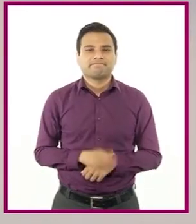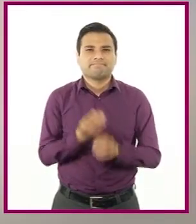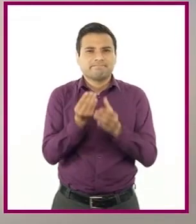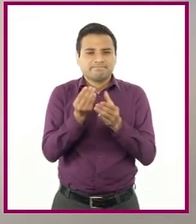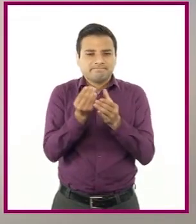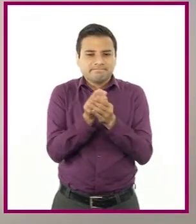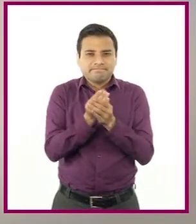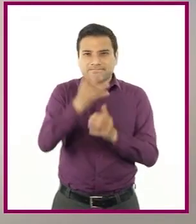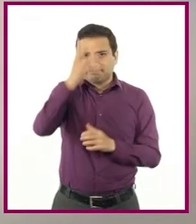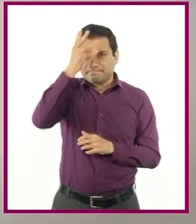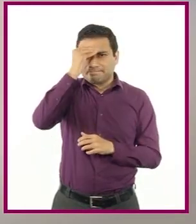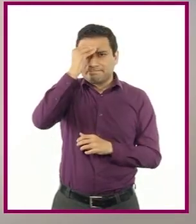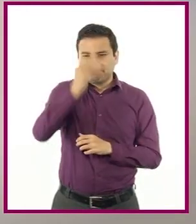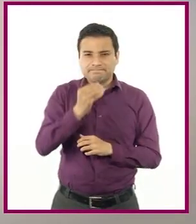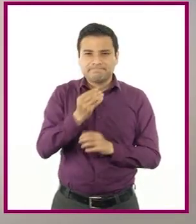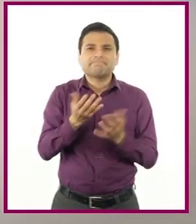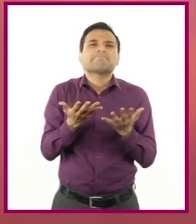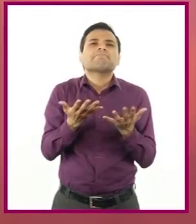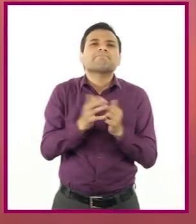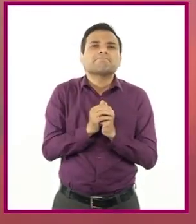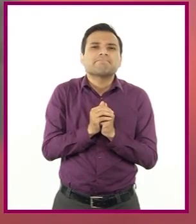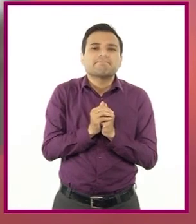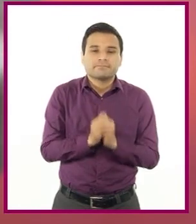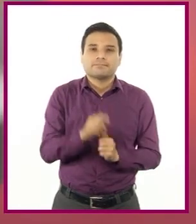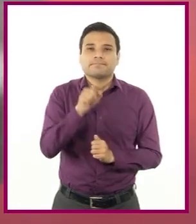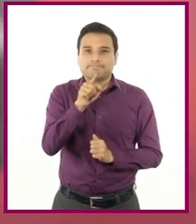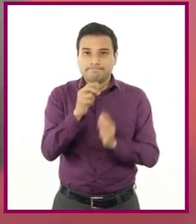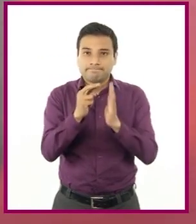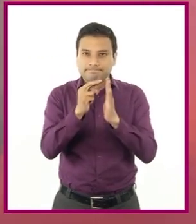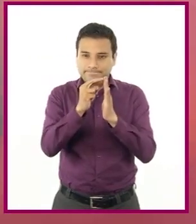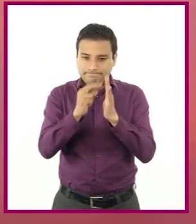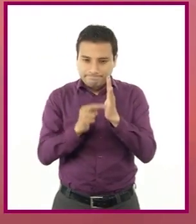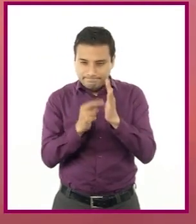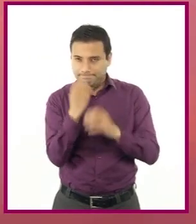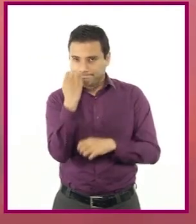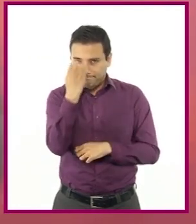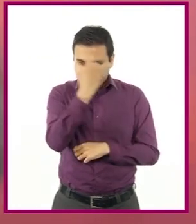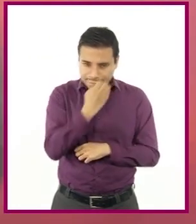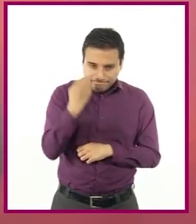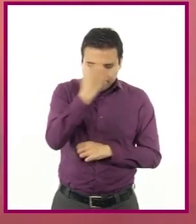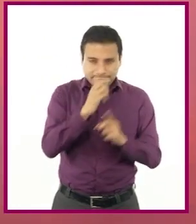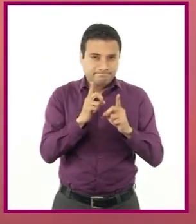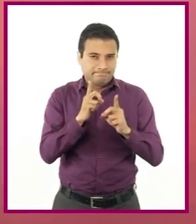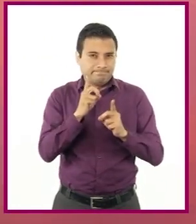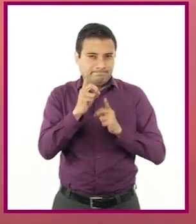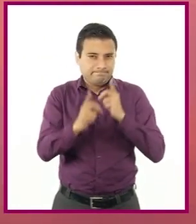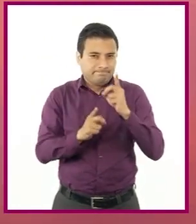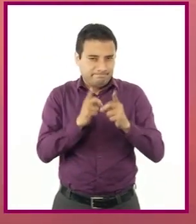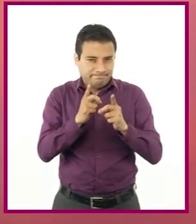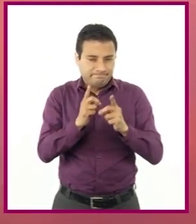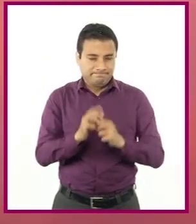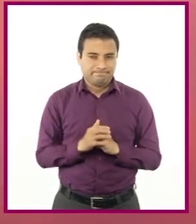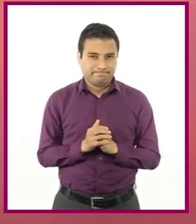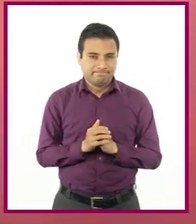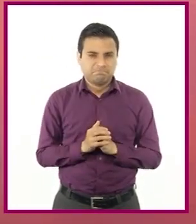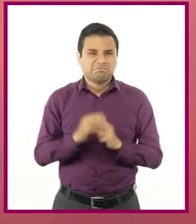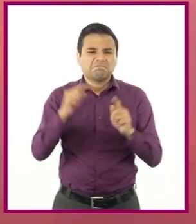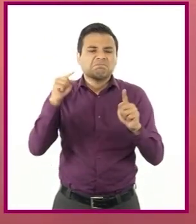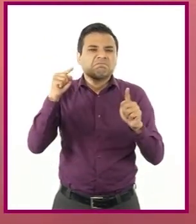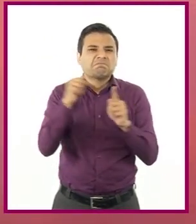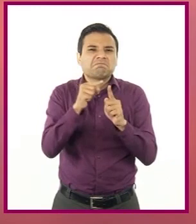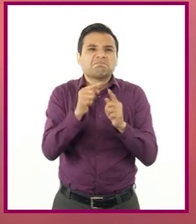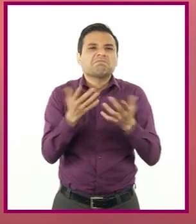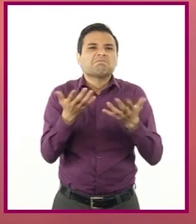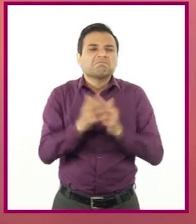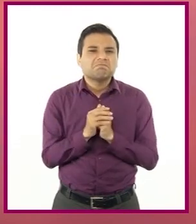sesión fue Explora y escribe reglamentos de diversas actividades deportivas. Y trabajamos específicamente sobre el